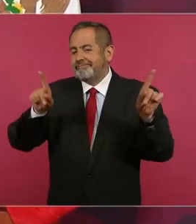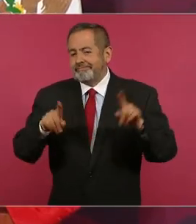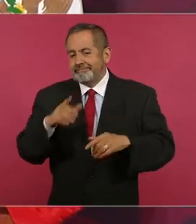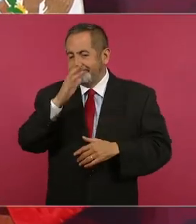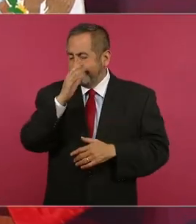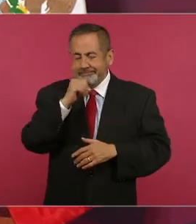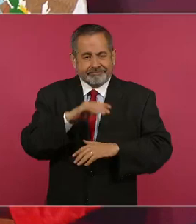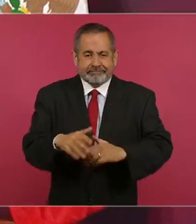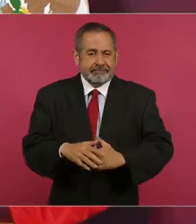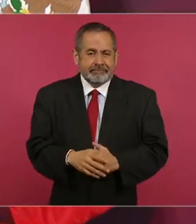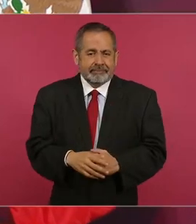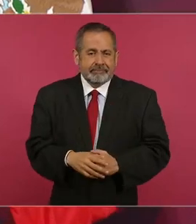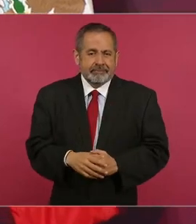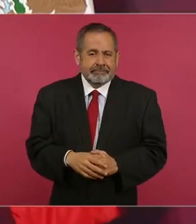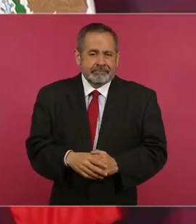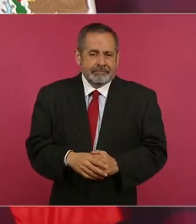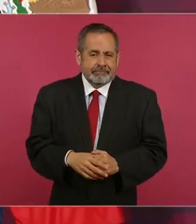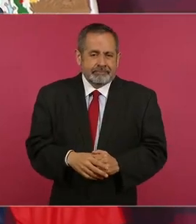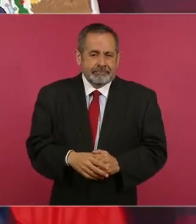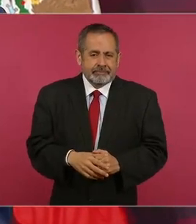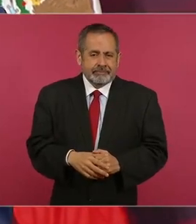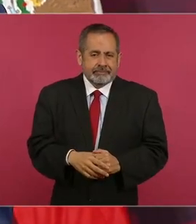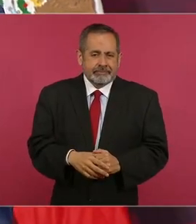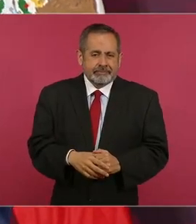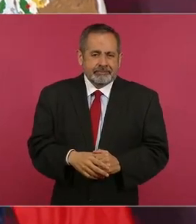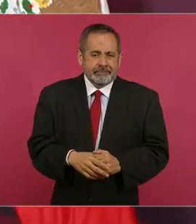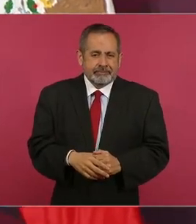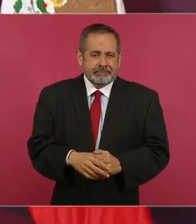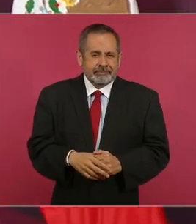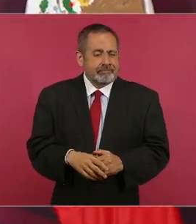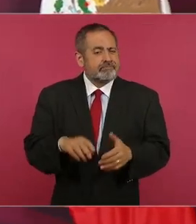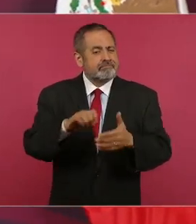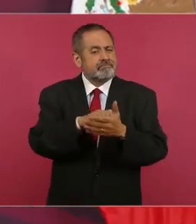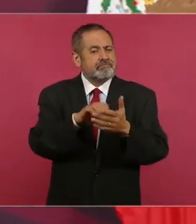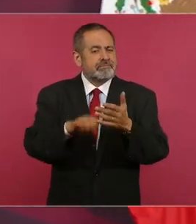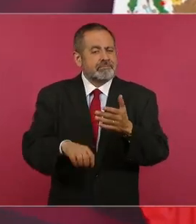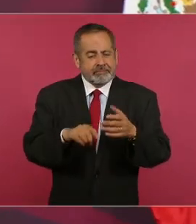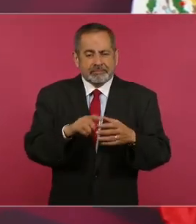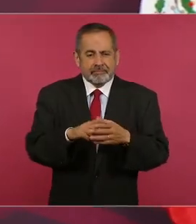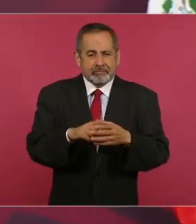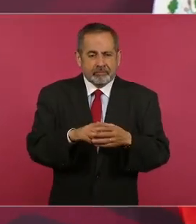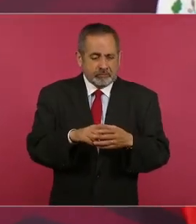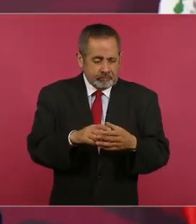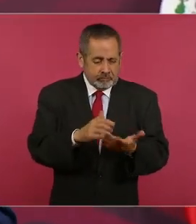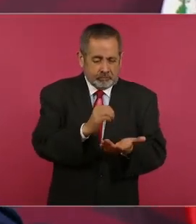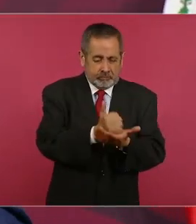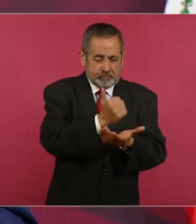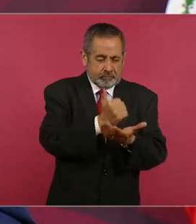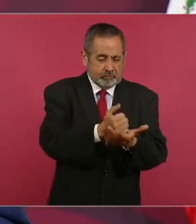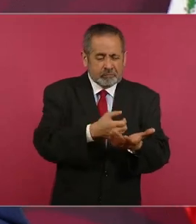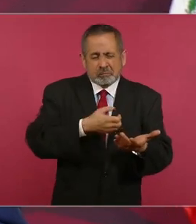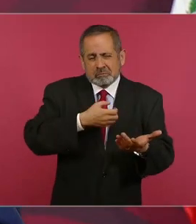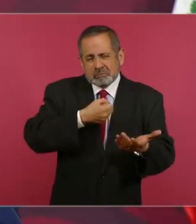vino nuevo en botellas viejas.